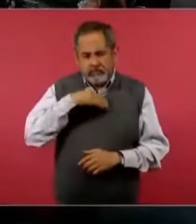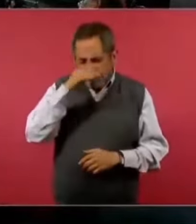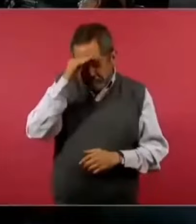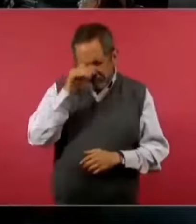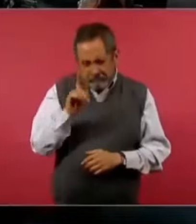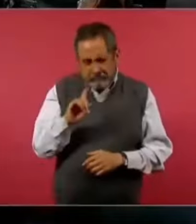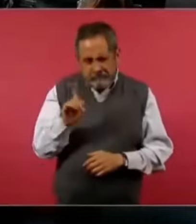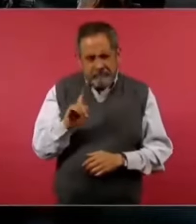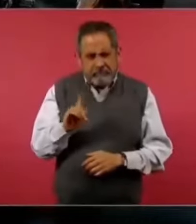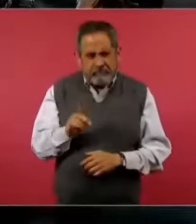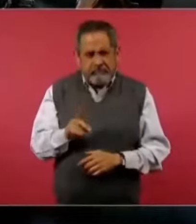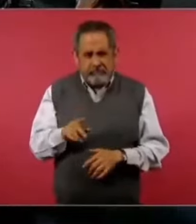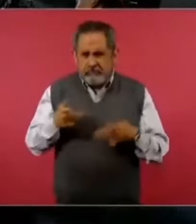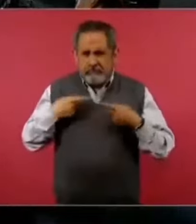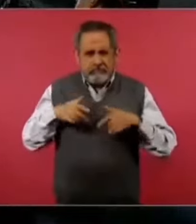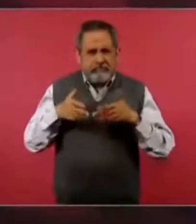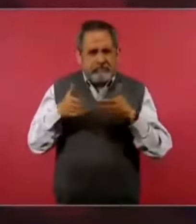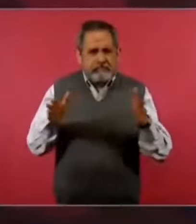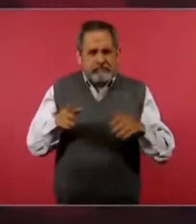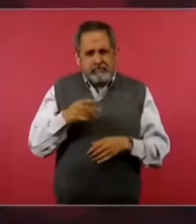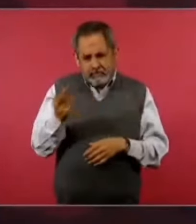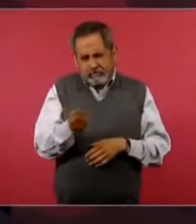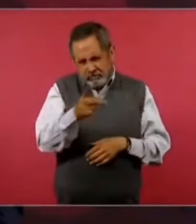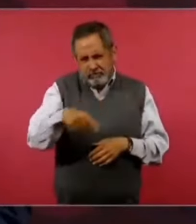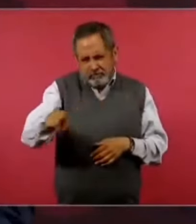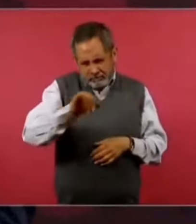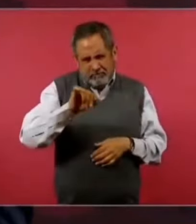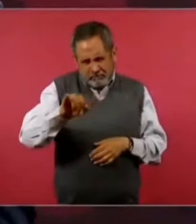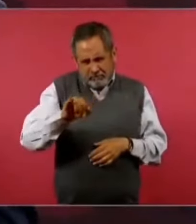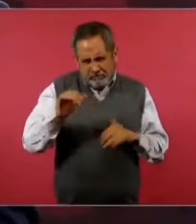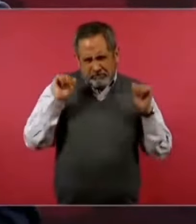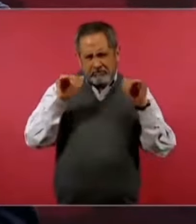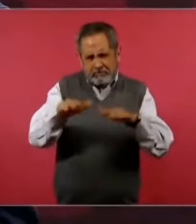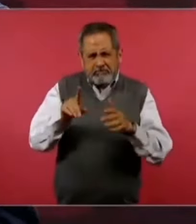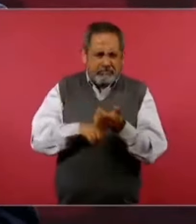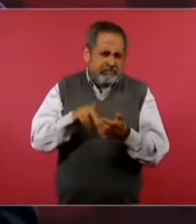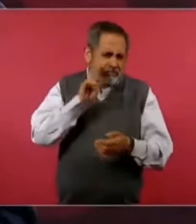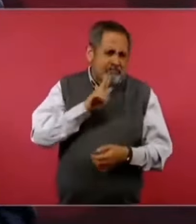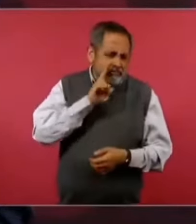mejor, sí, por ustedes y también por la gente.